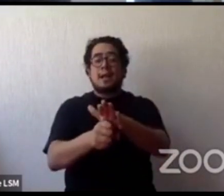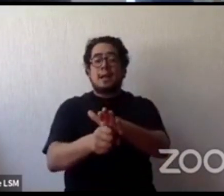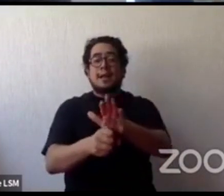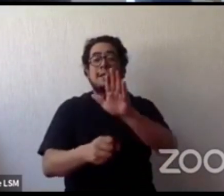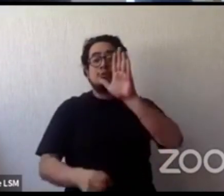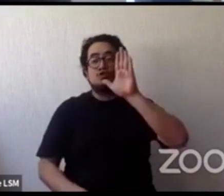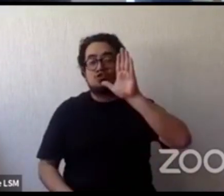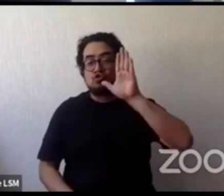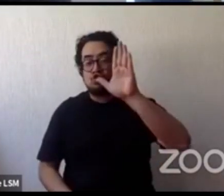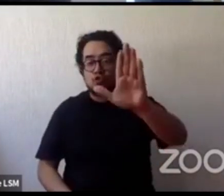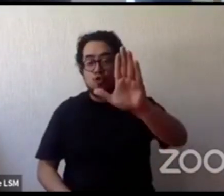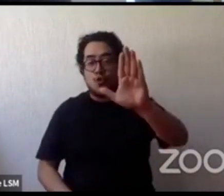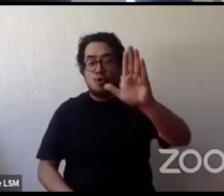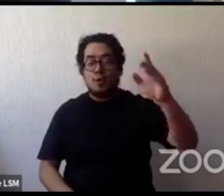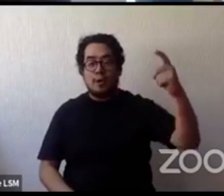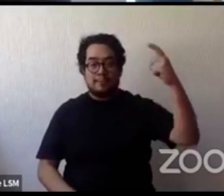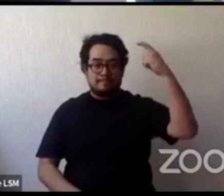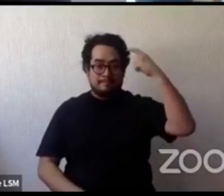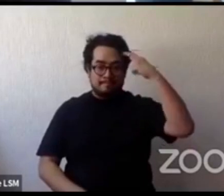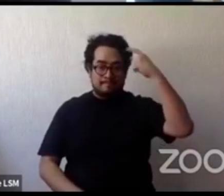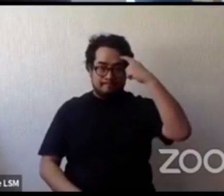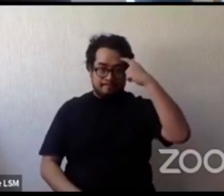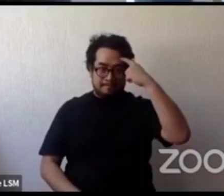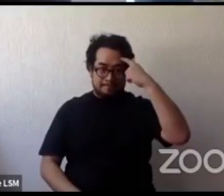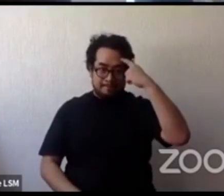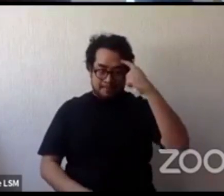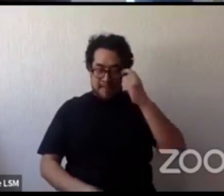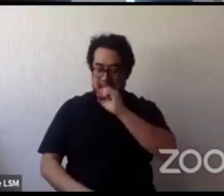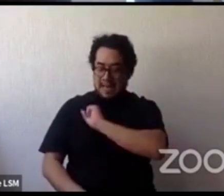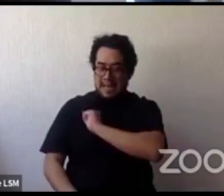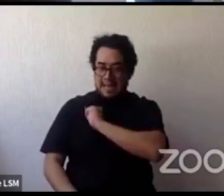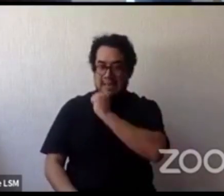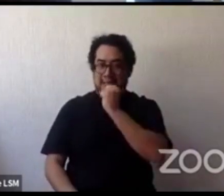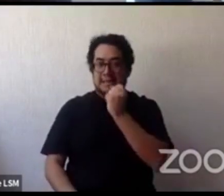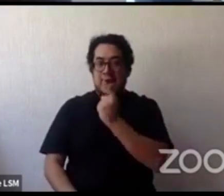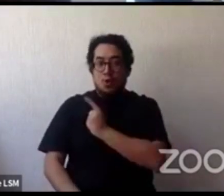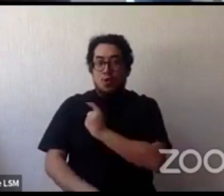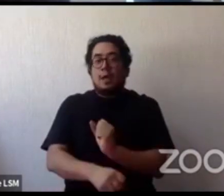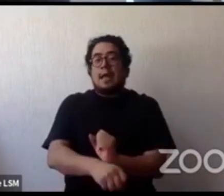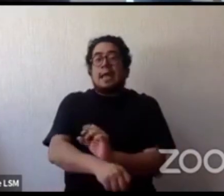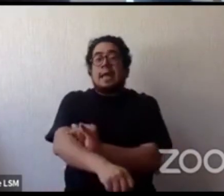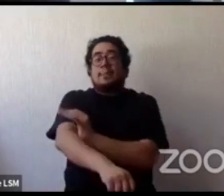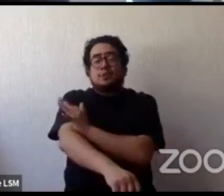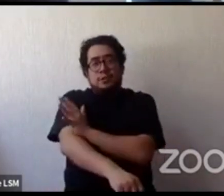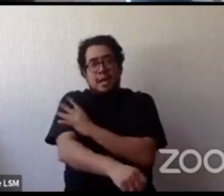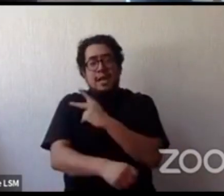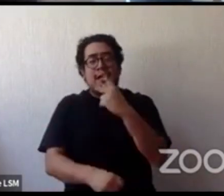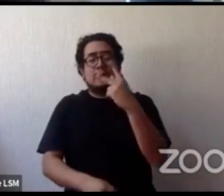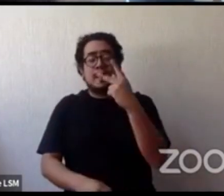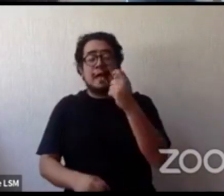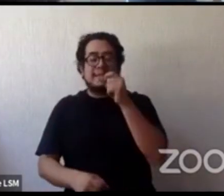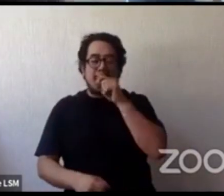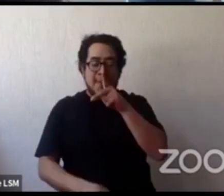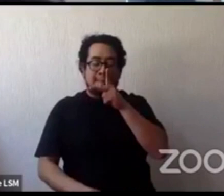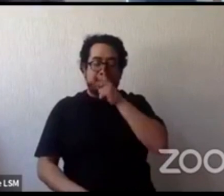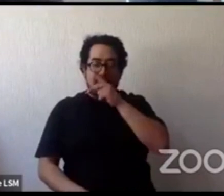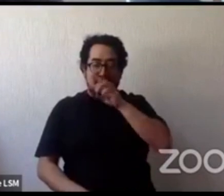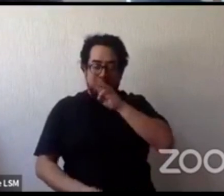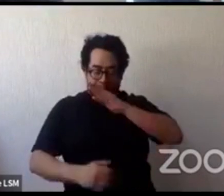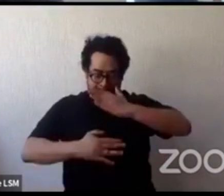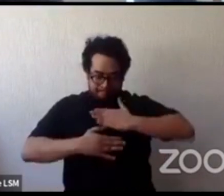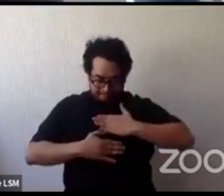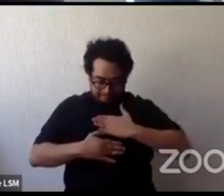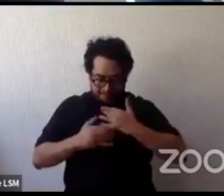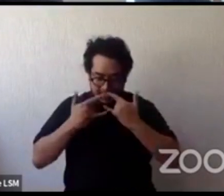emocional y que si ellos sanan también sus propias historias personales de maltrato de abuso de